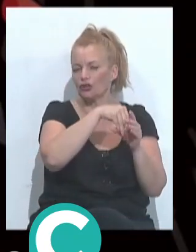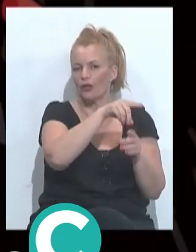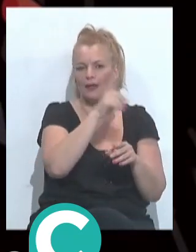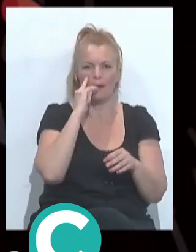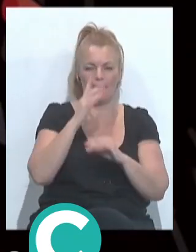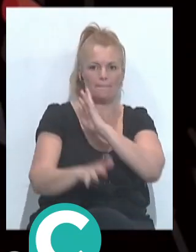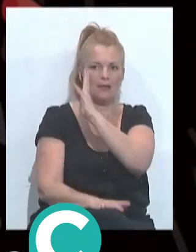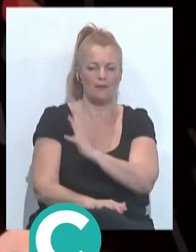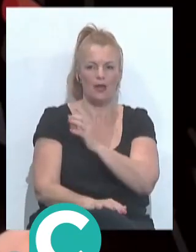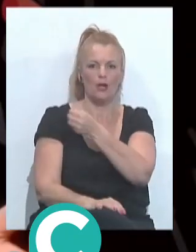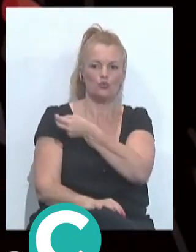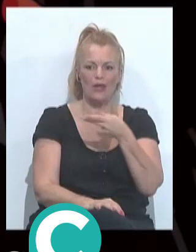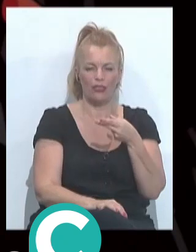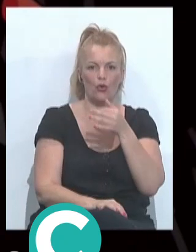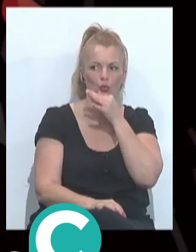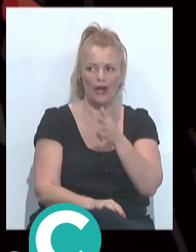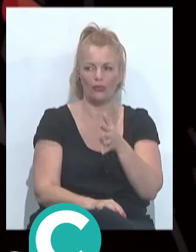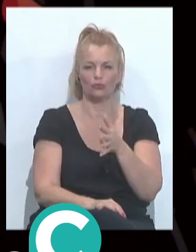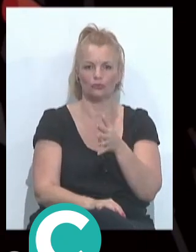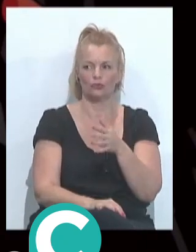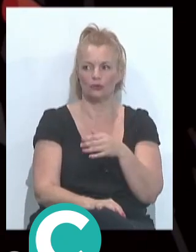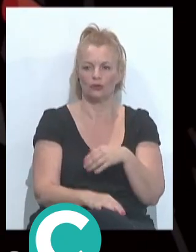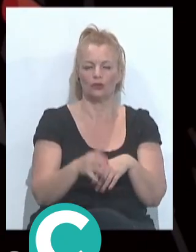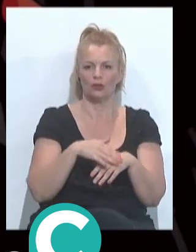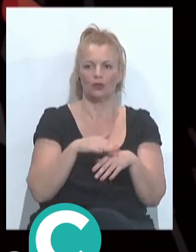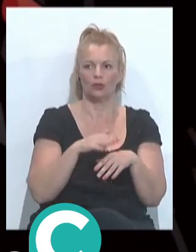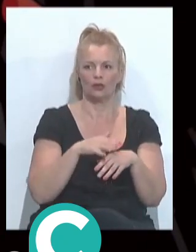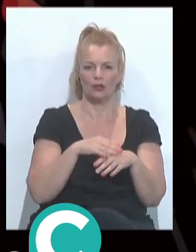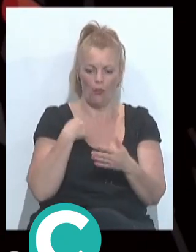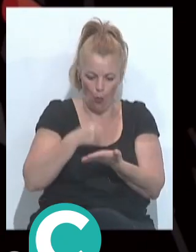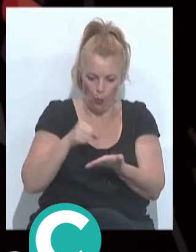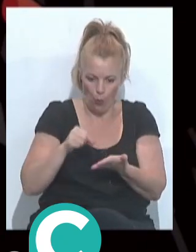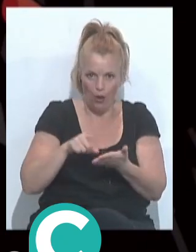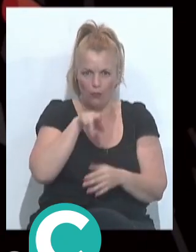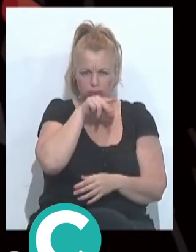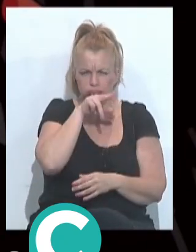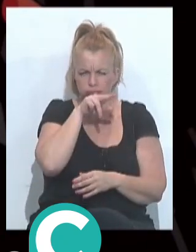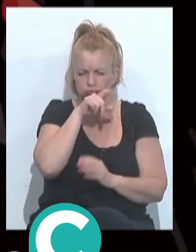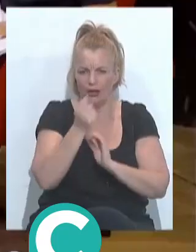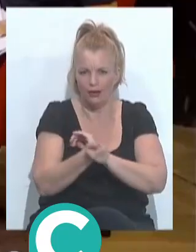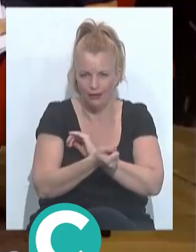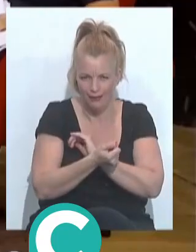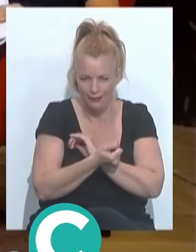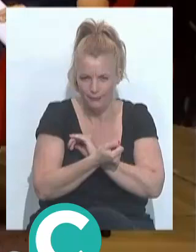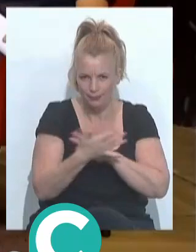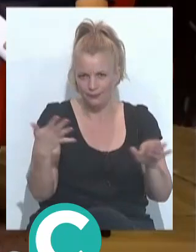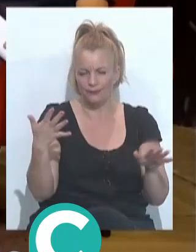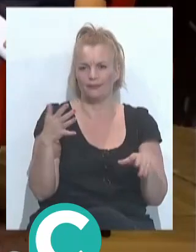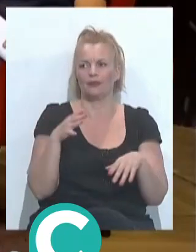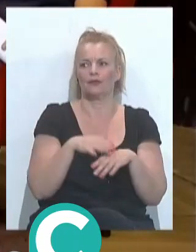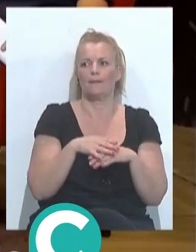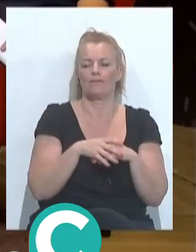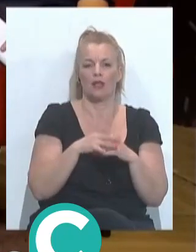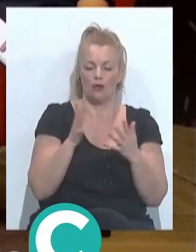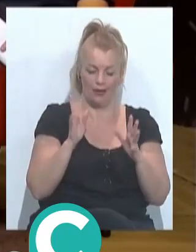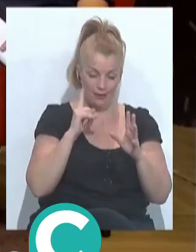del fallo del jurado que por poco nos da un... Un jamacuco para apuntarlo. La lengua de decirla